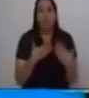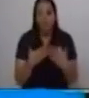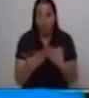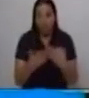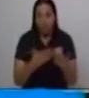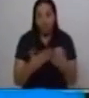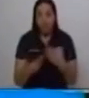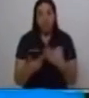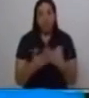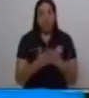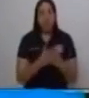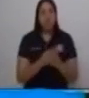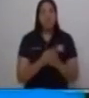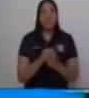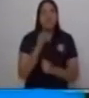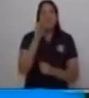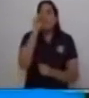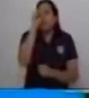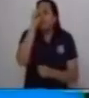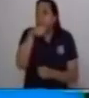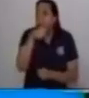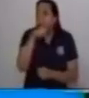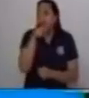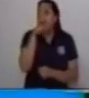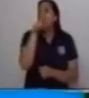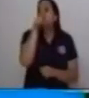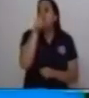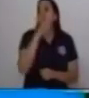si te gusta